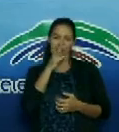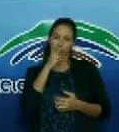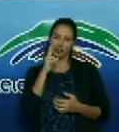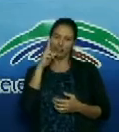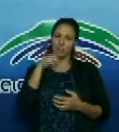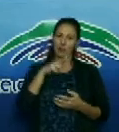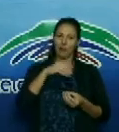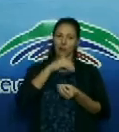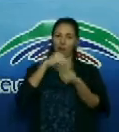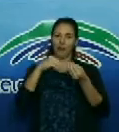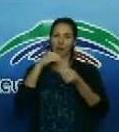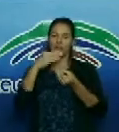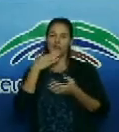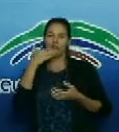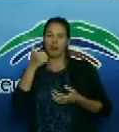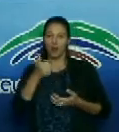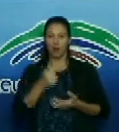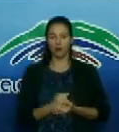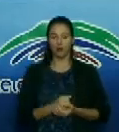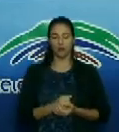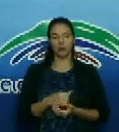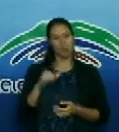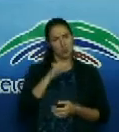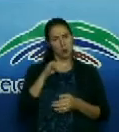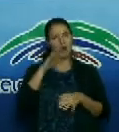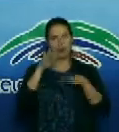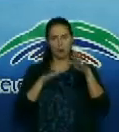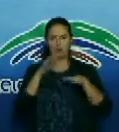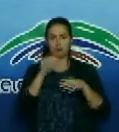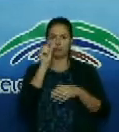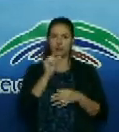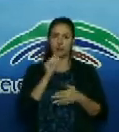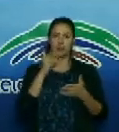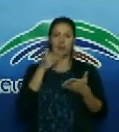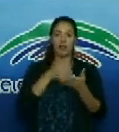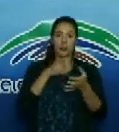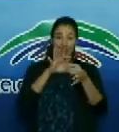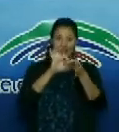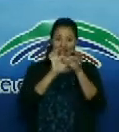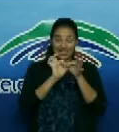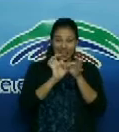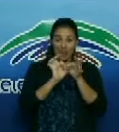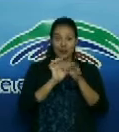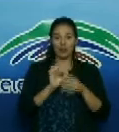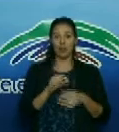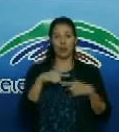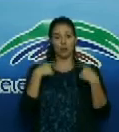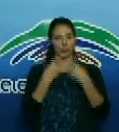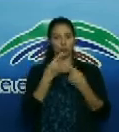reportado de grave, pero que con la ayuda de nuestro accionar diario y de nuestro cuidado,